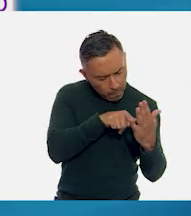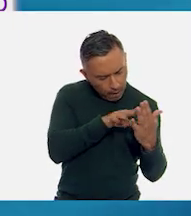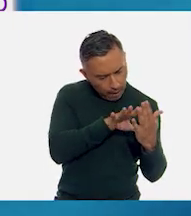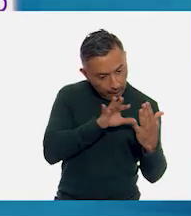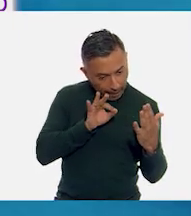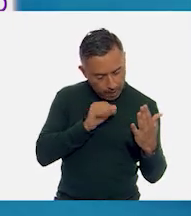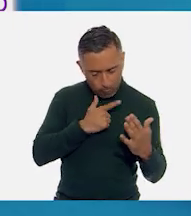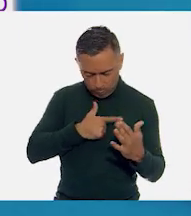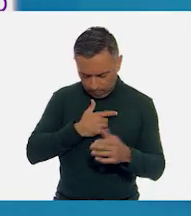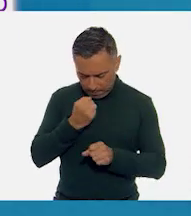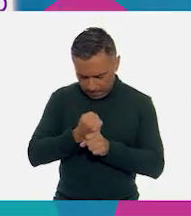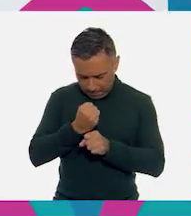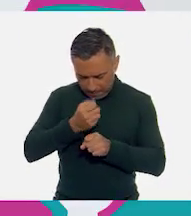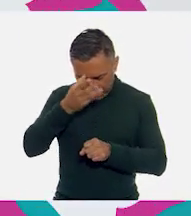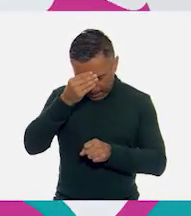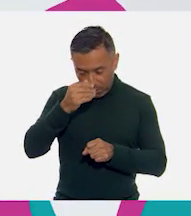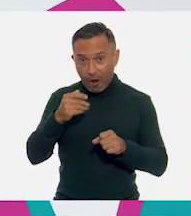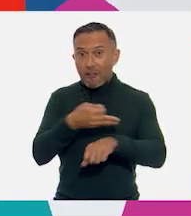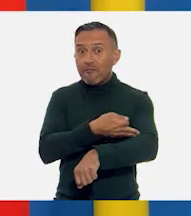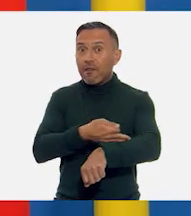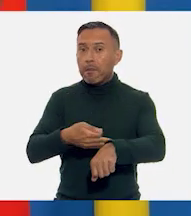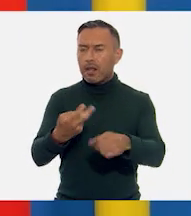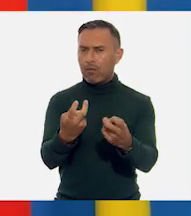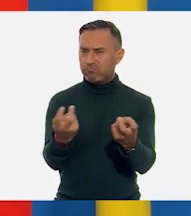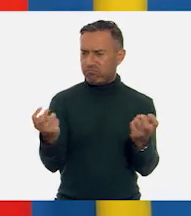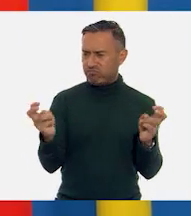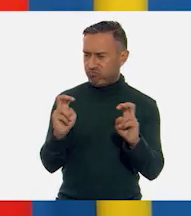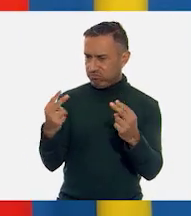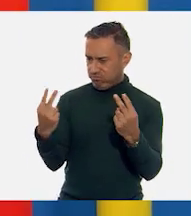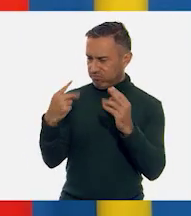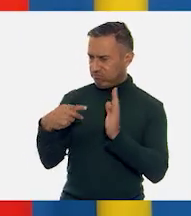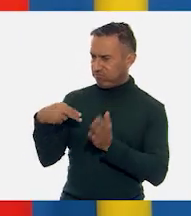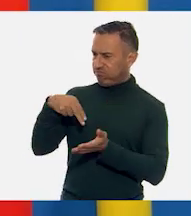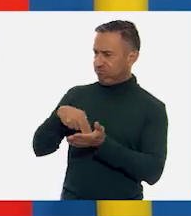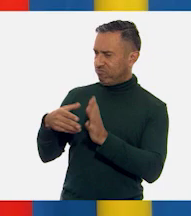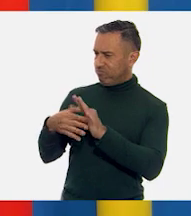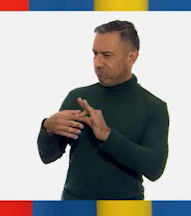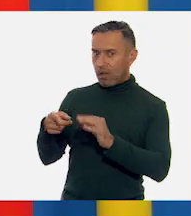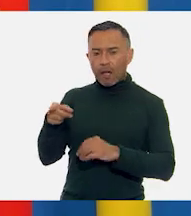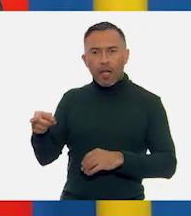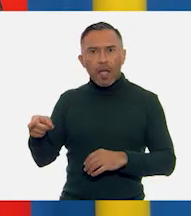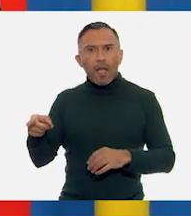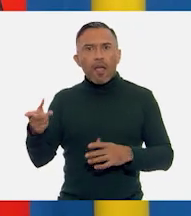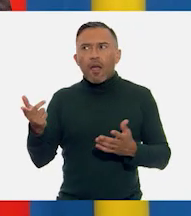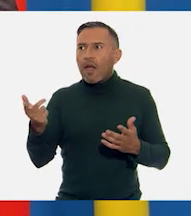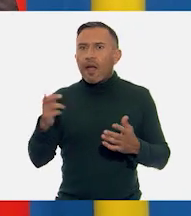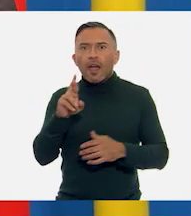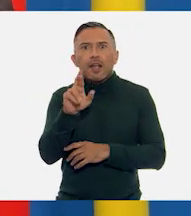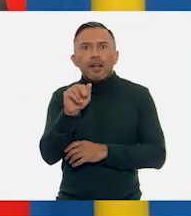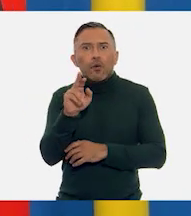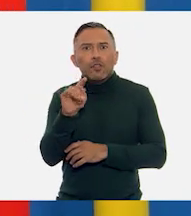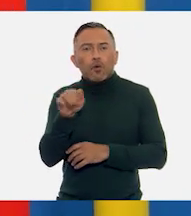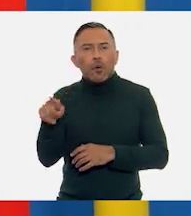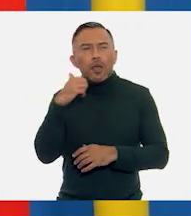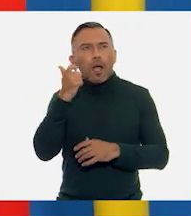Bueno, María, ¿cómo olvidarlos? Y Raulito, además de astronauta, ya quería ser poeta y hasta filósofo, ¿no?